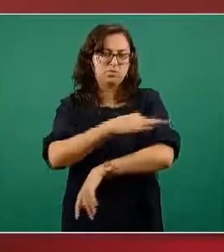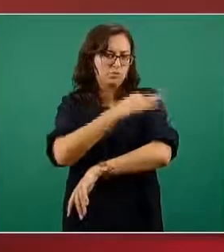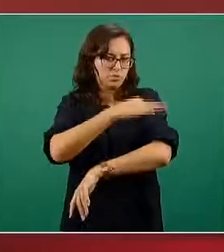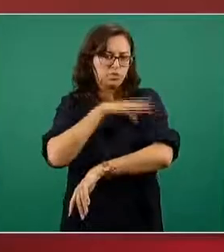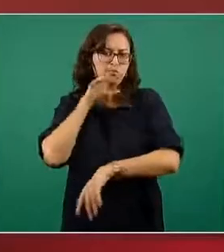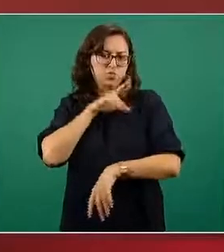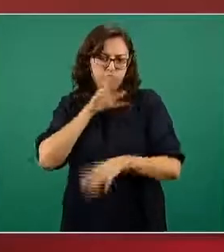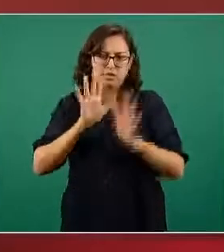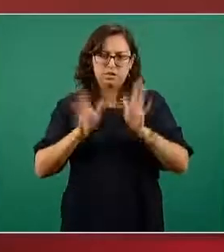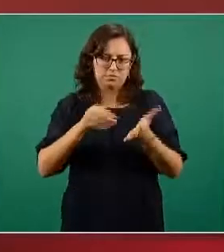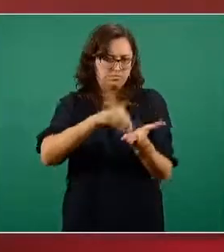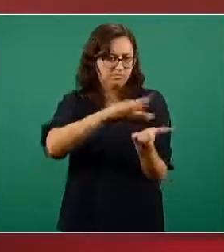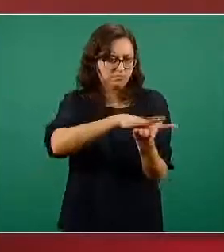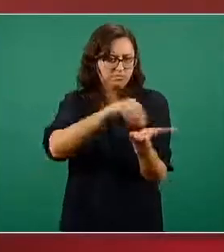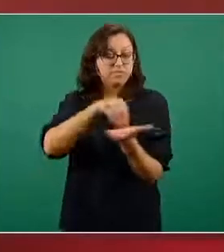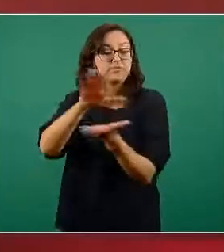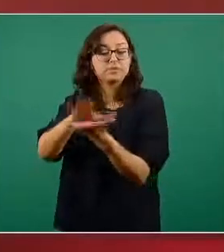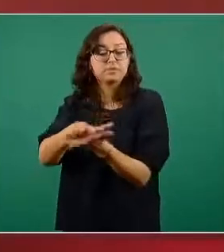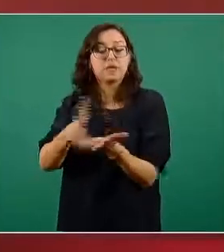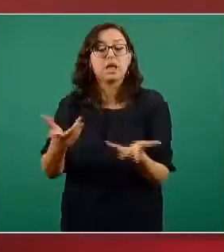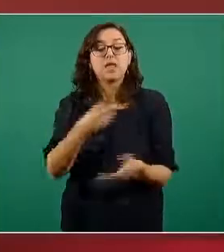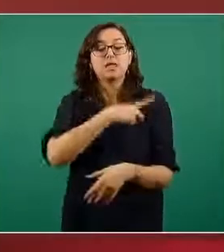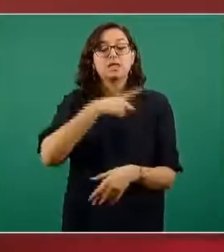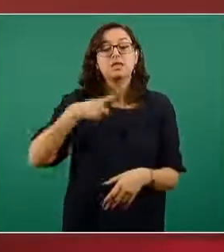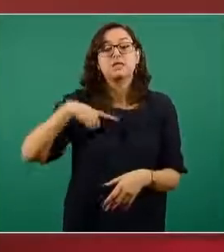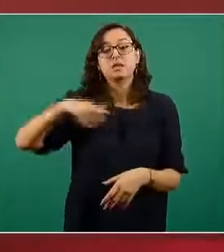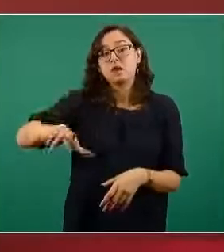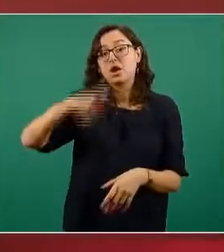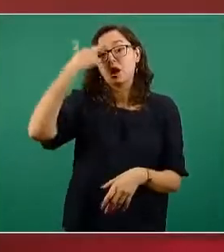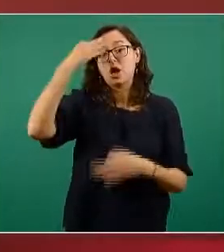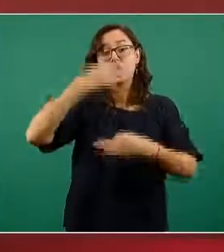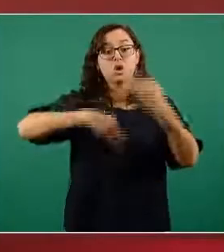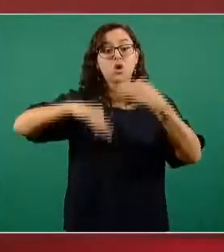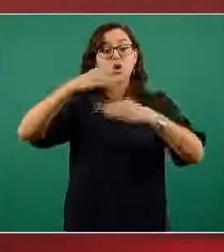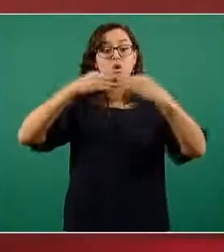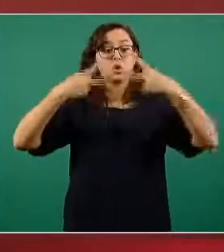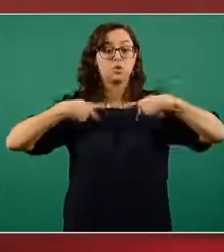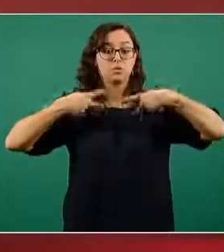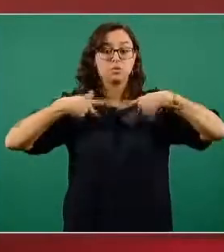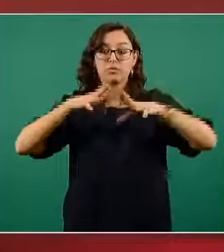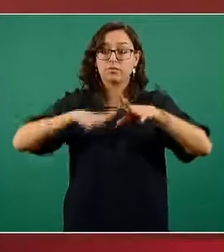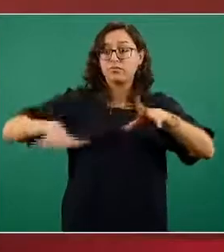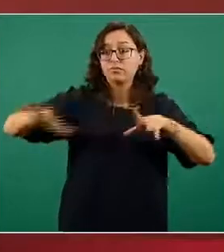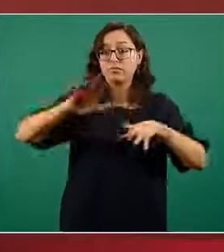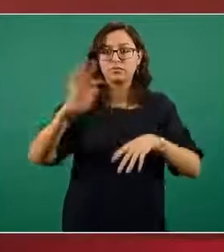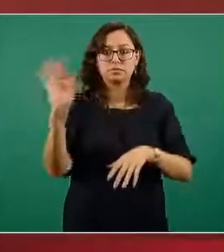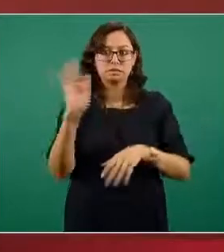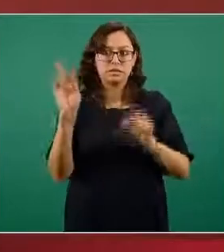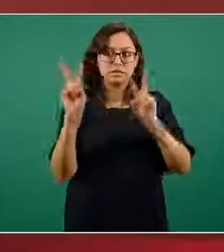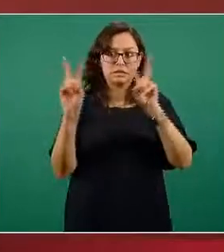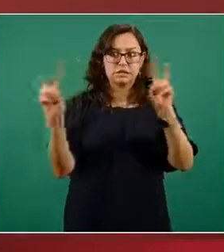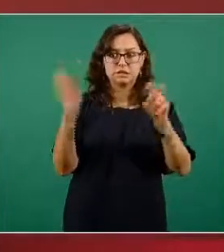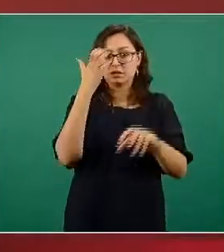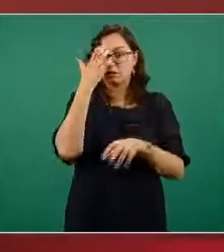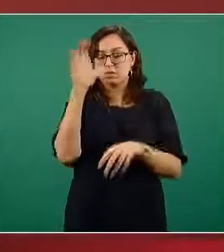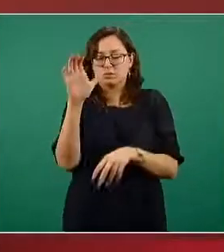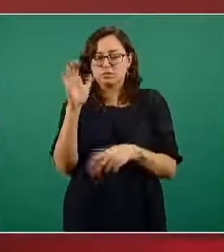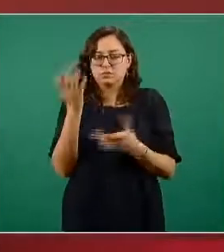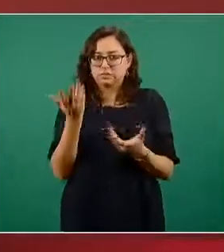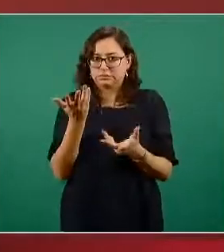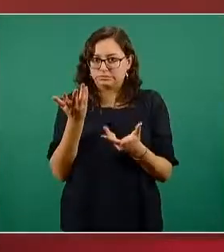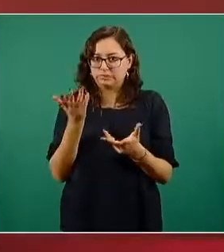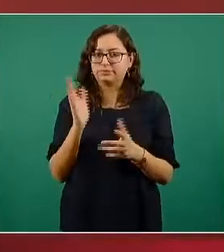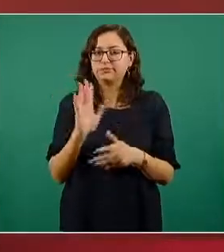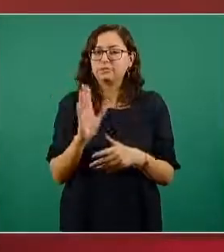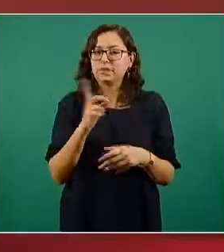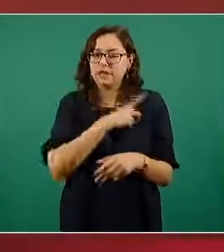V recordar a toda la población que no esté familiarizada con este tema que es muy especializado la investigación